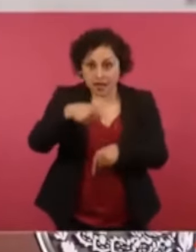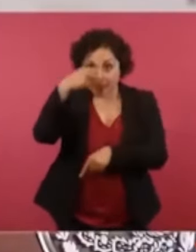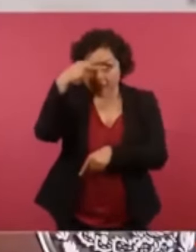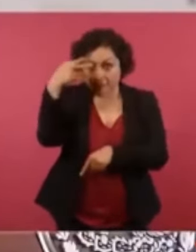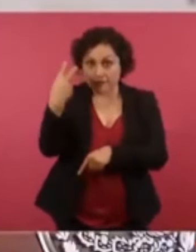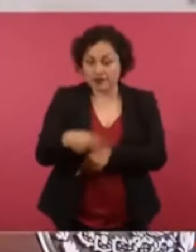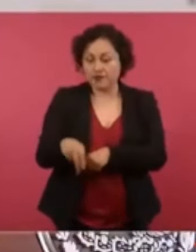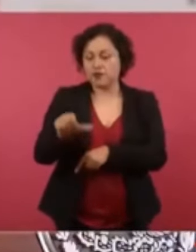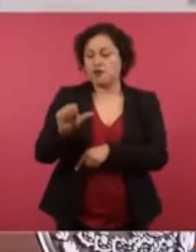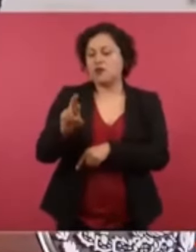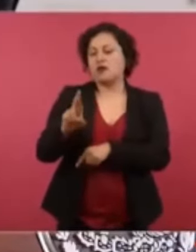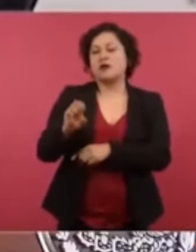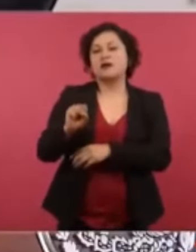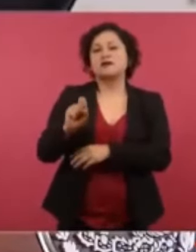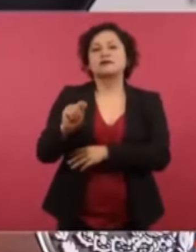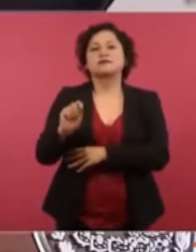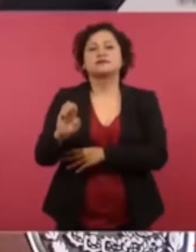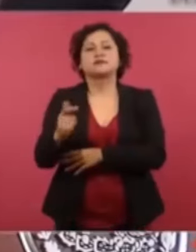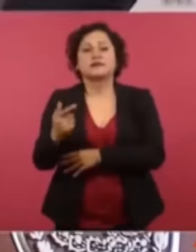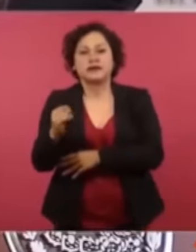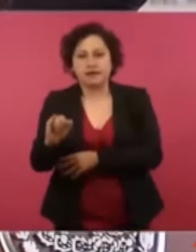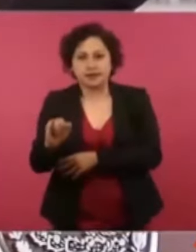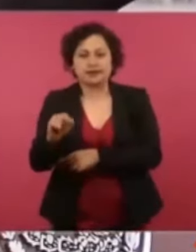Anabel Hernández, al mismo tiempo.